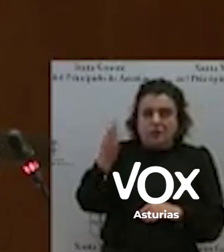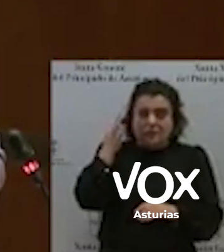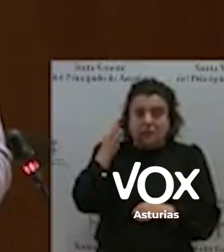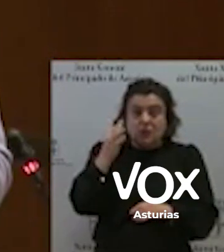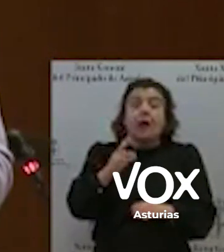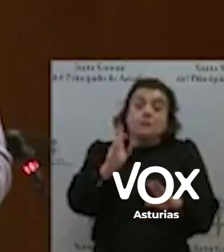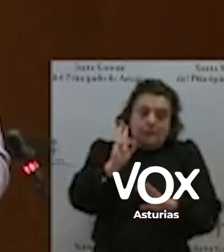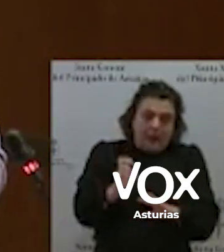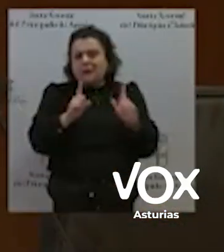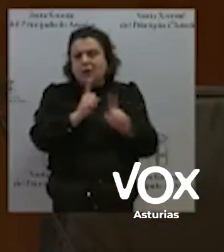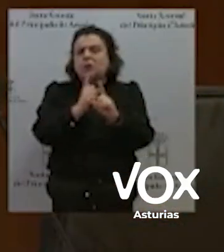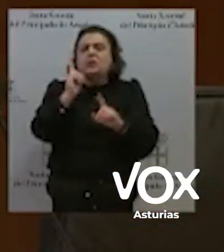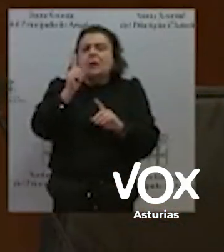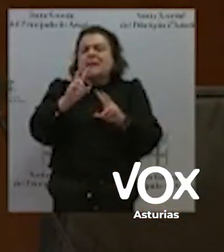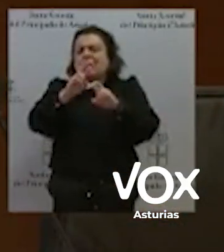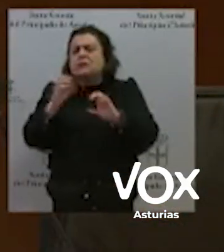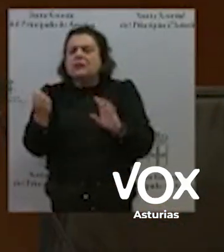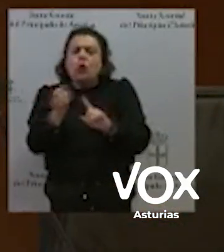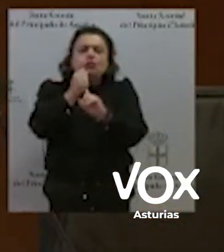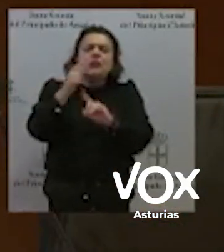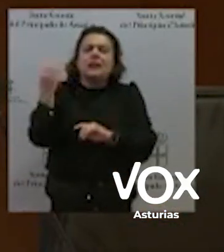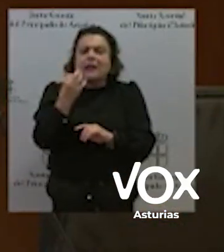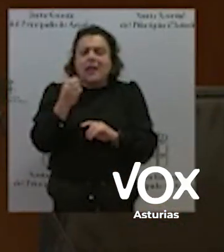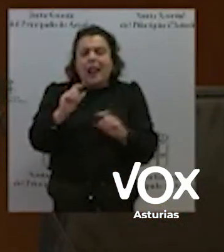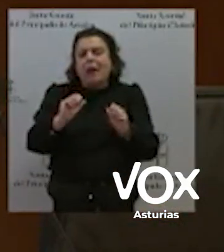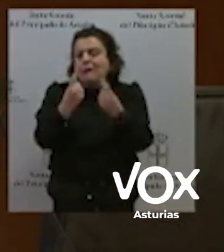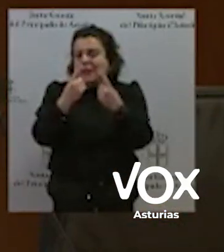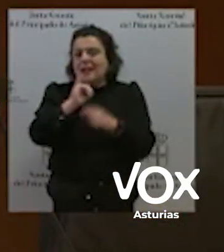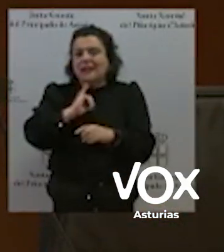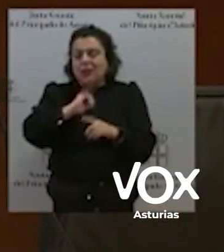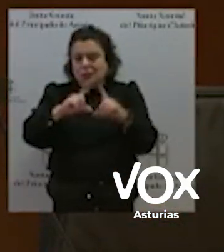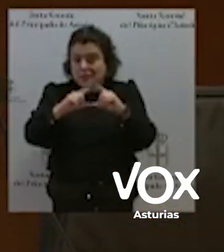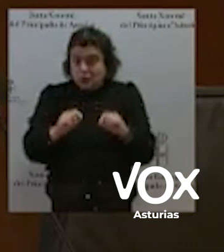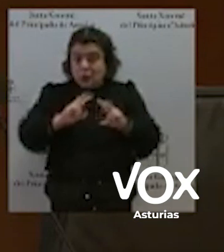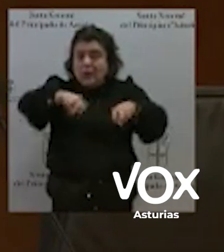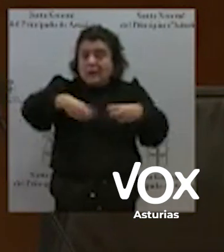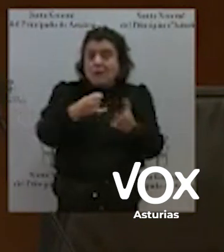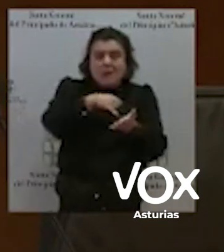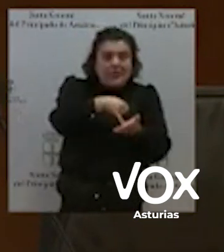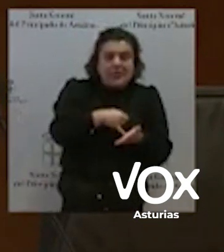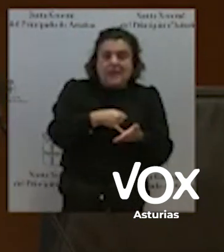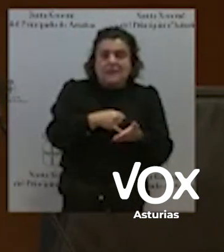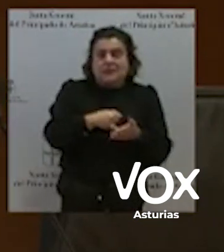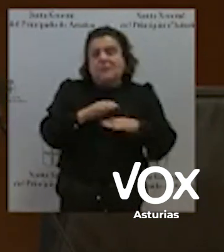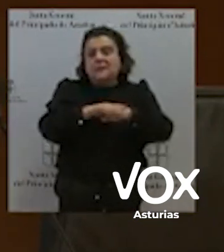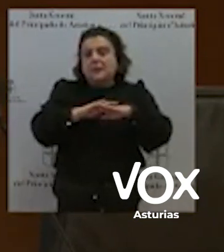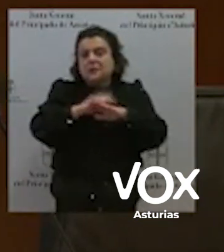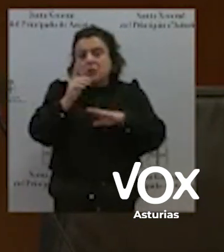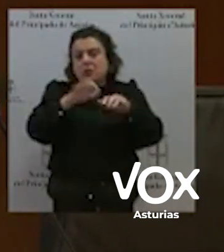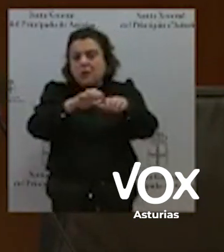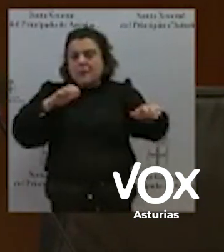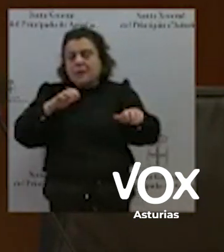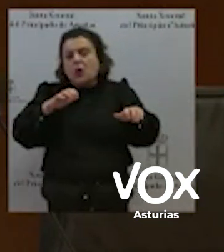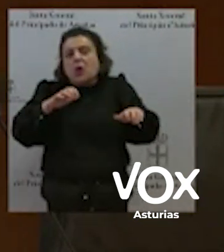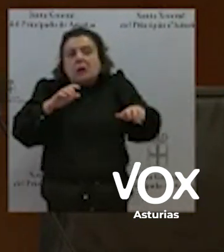Pero sería una reforma ilegítima. Una reforma, por otro lado, frágil, basada solo en una mayoría política coyuntural, que la izquierda radical sabe